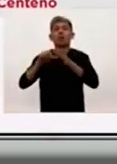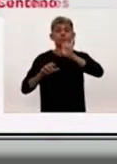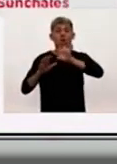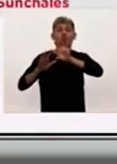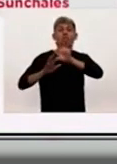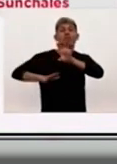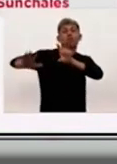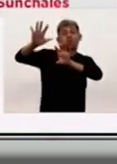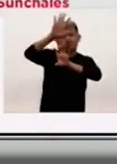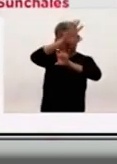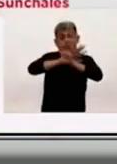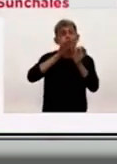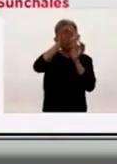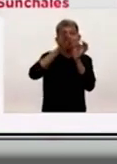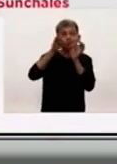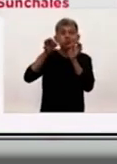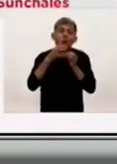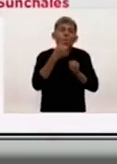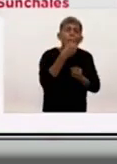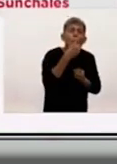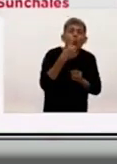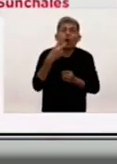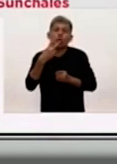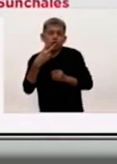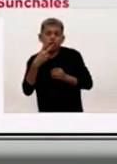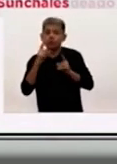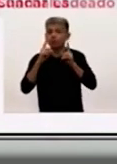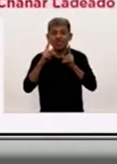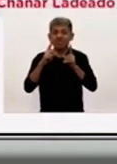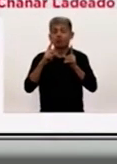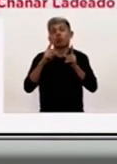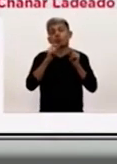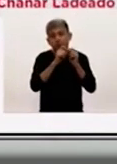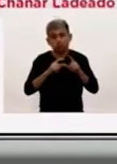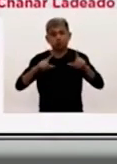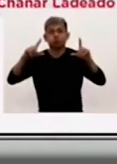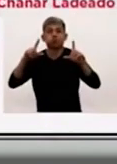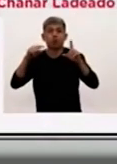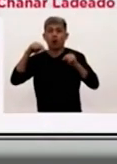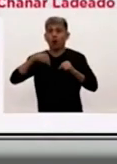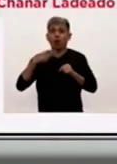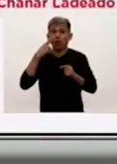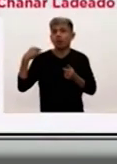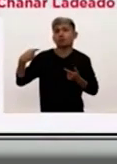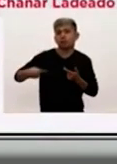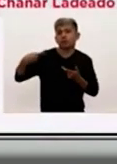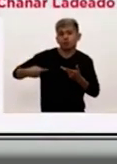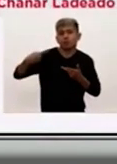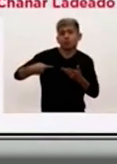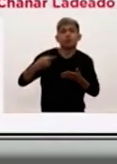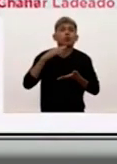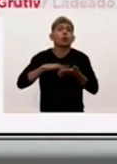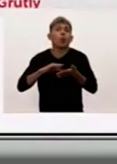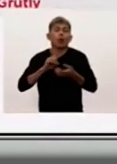provincia con 1 y 2 casos, tal como sigue la progresión del día a día en lo que hace